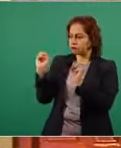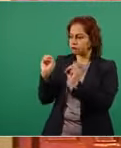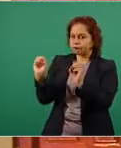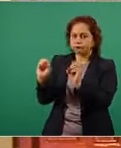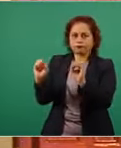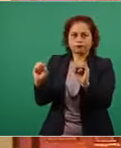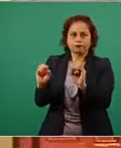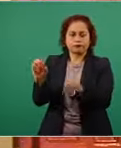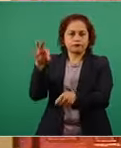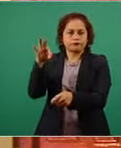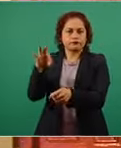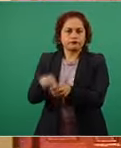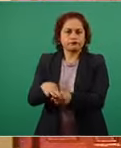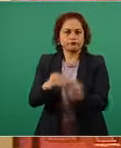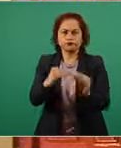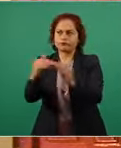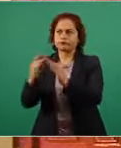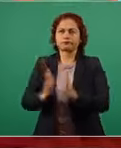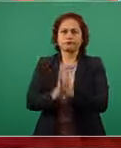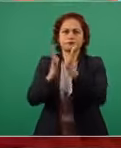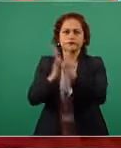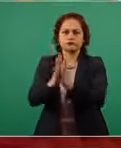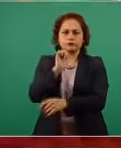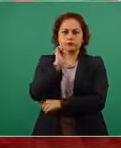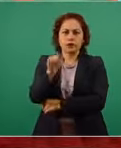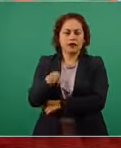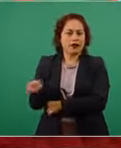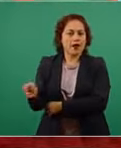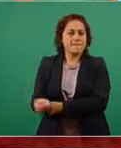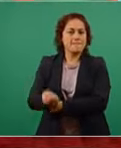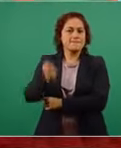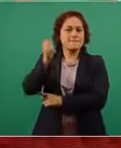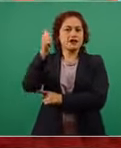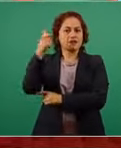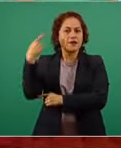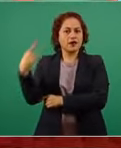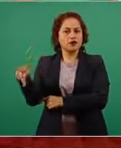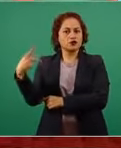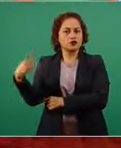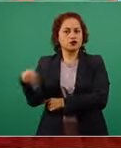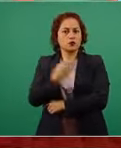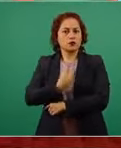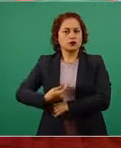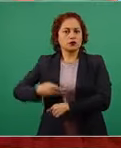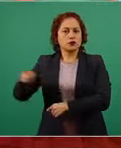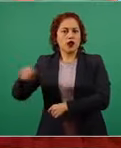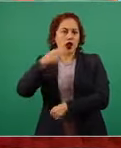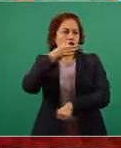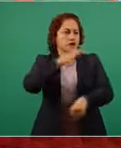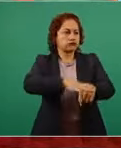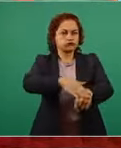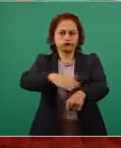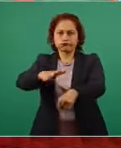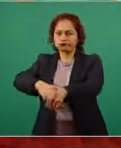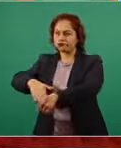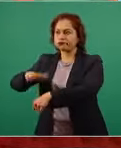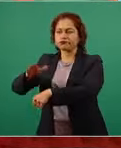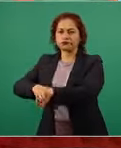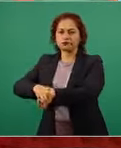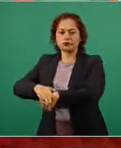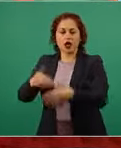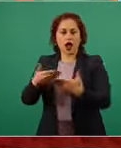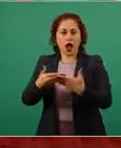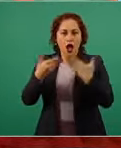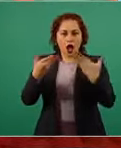de nuestra historia es decir quedó manifiesto y esa es una de las lecciones de Madero que ayuda